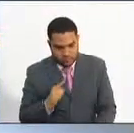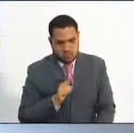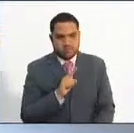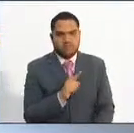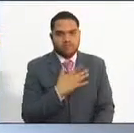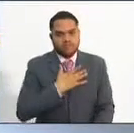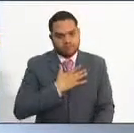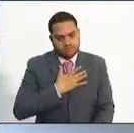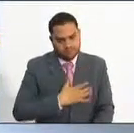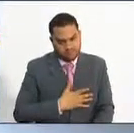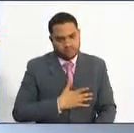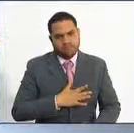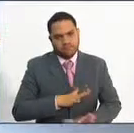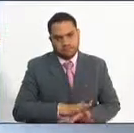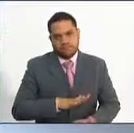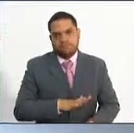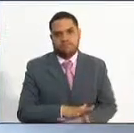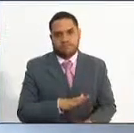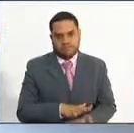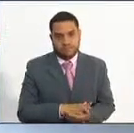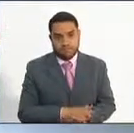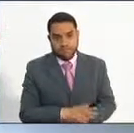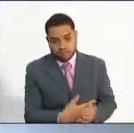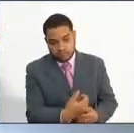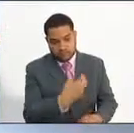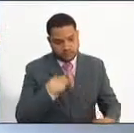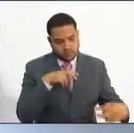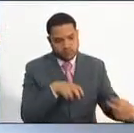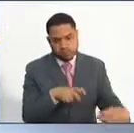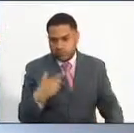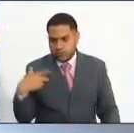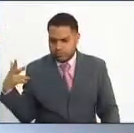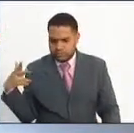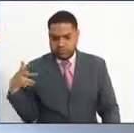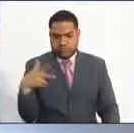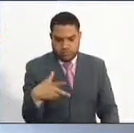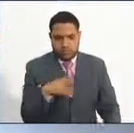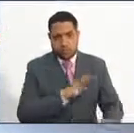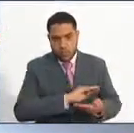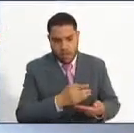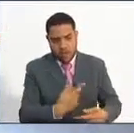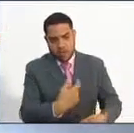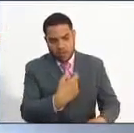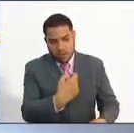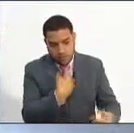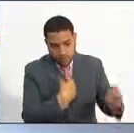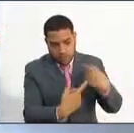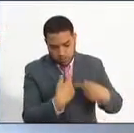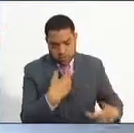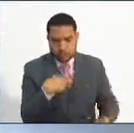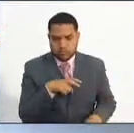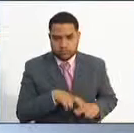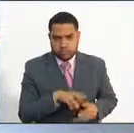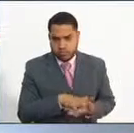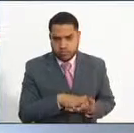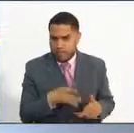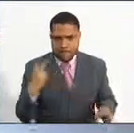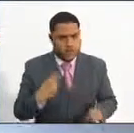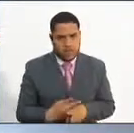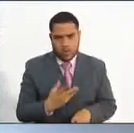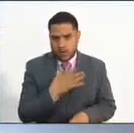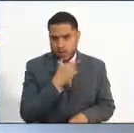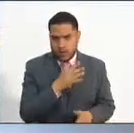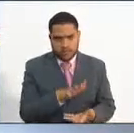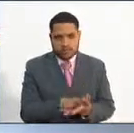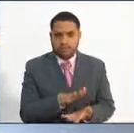seguridad a cada uno de los aspirantes y en general a todos los participantes en este proceso. Entonces, podríamos decir que esa convocatoria